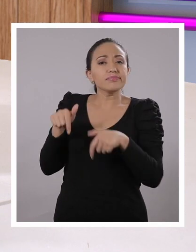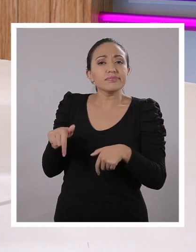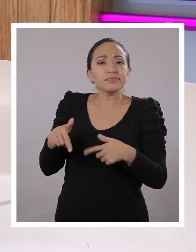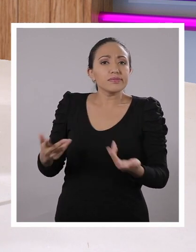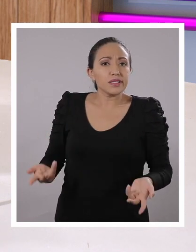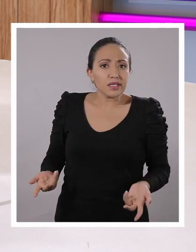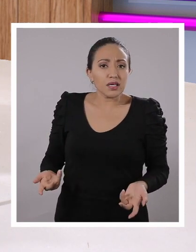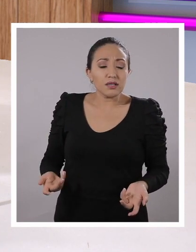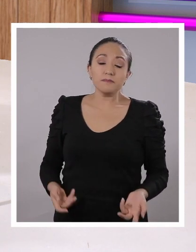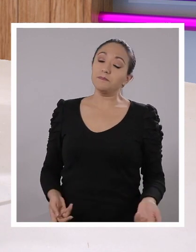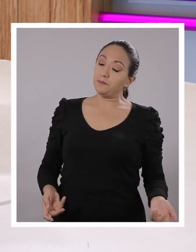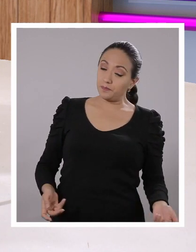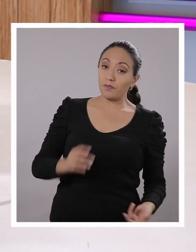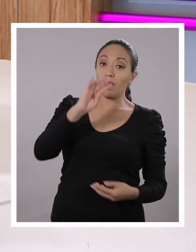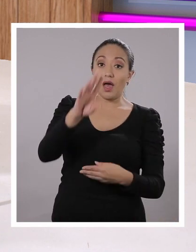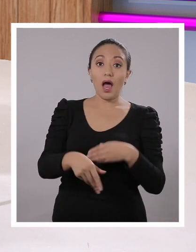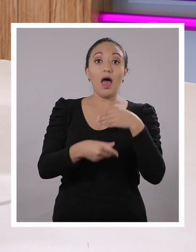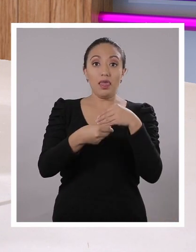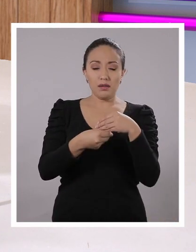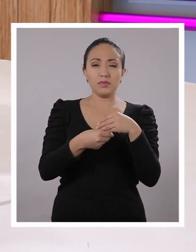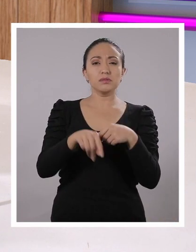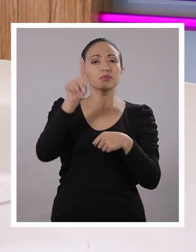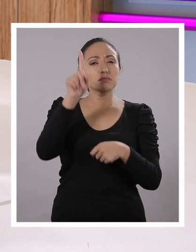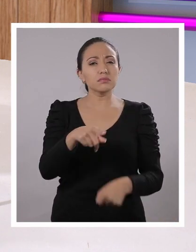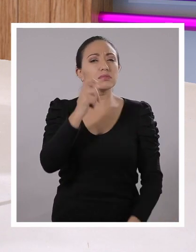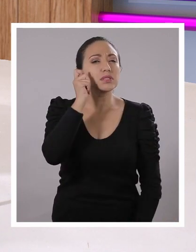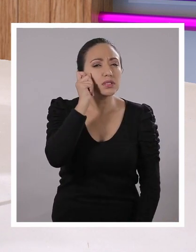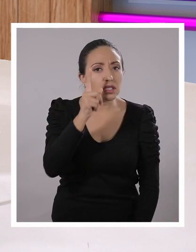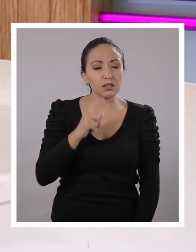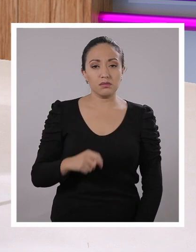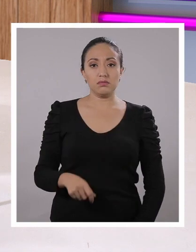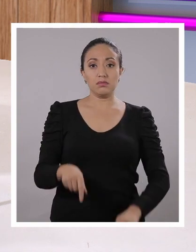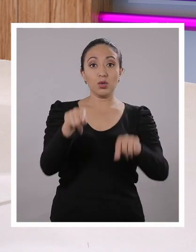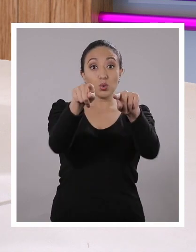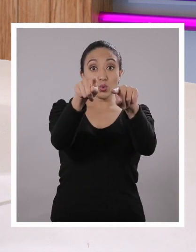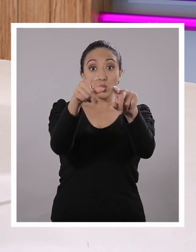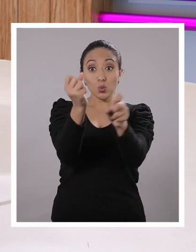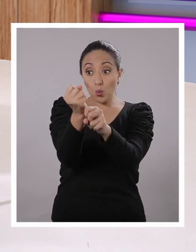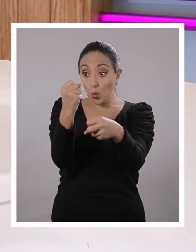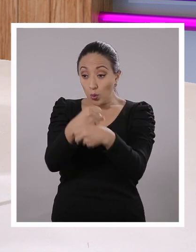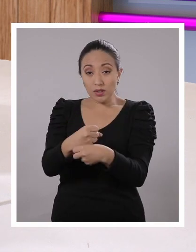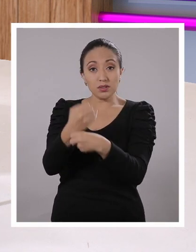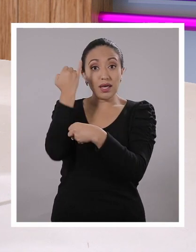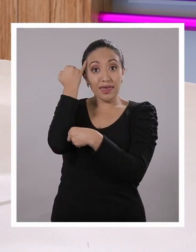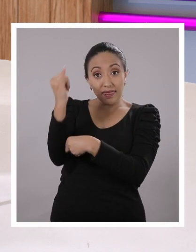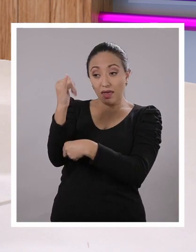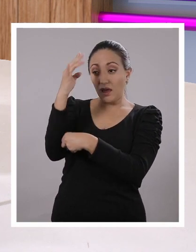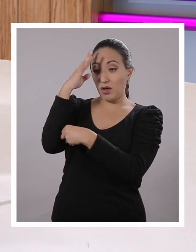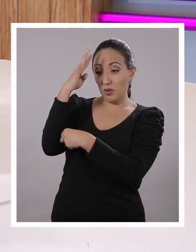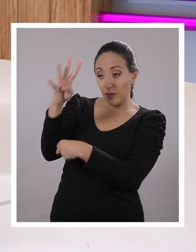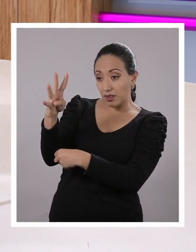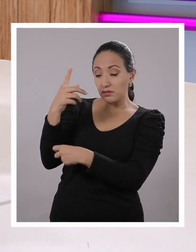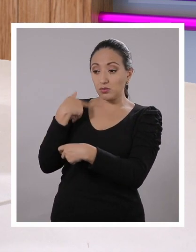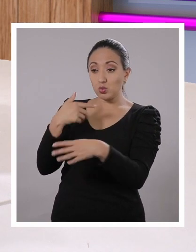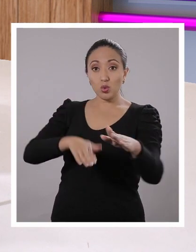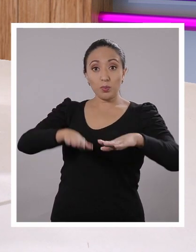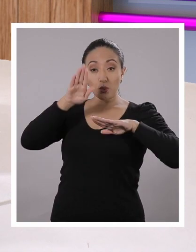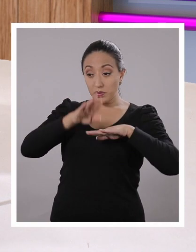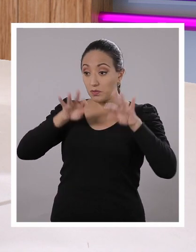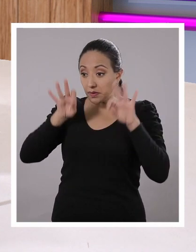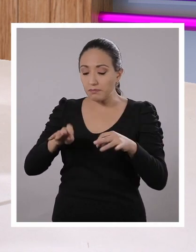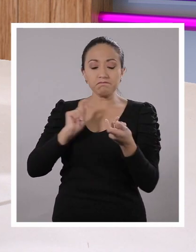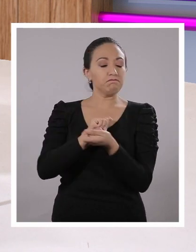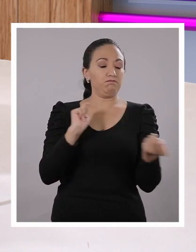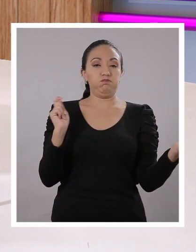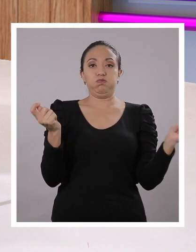cerca a nosotros. Además, tenemos que convencernos que en el momento en que tú haces realidad tus ideas y tus compromisos,